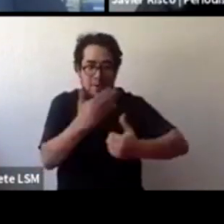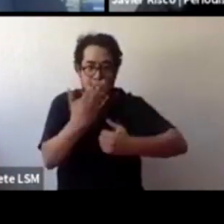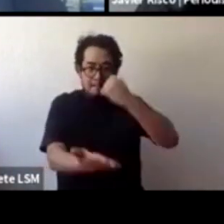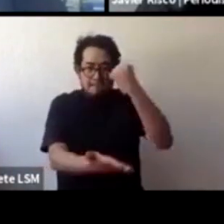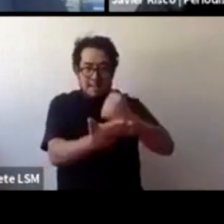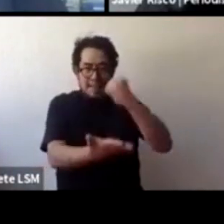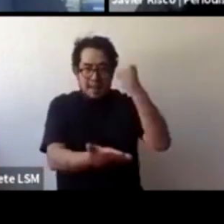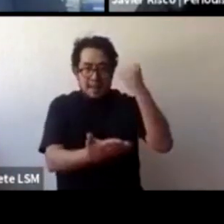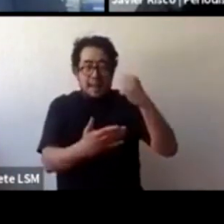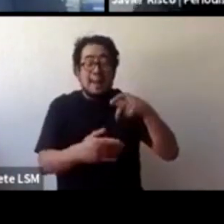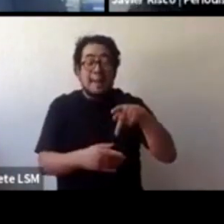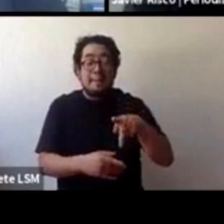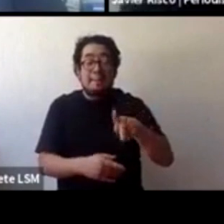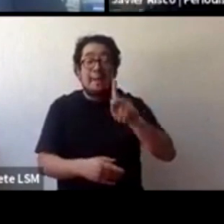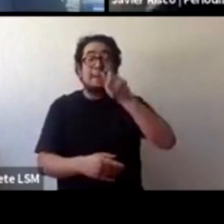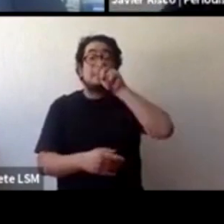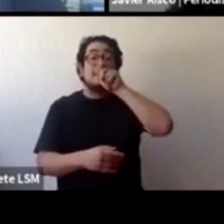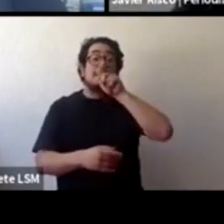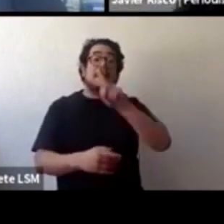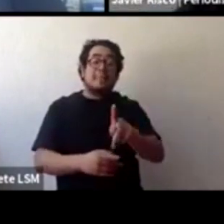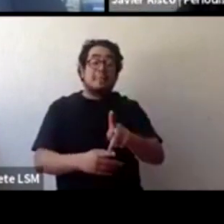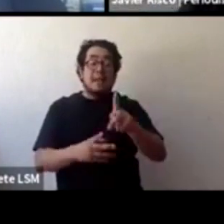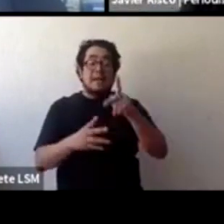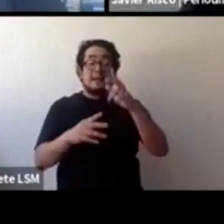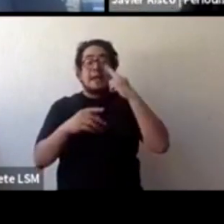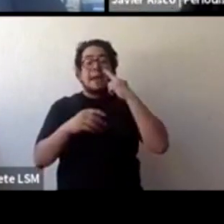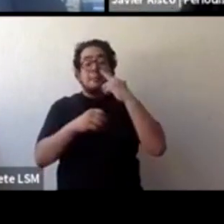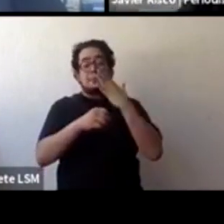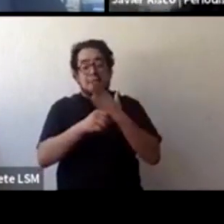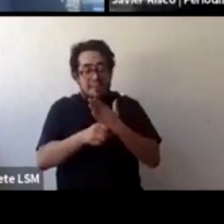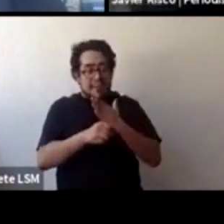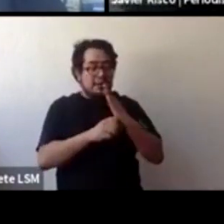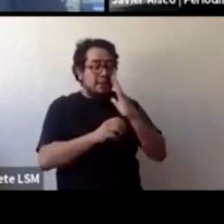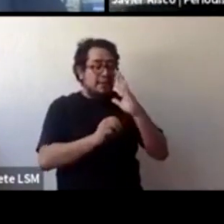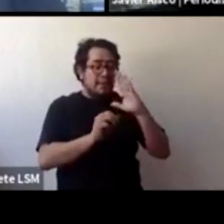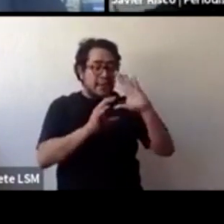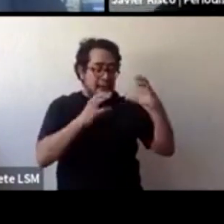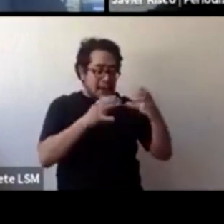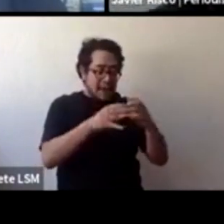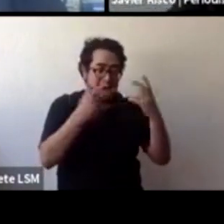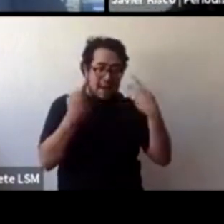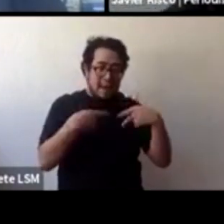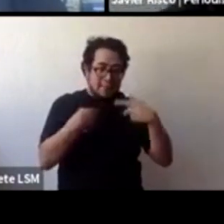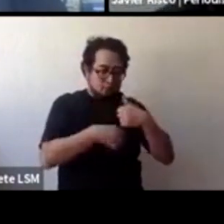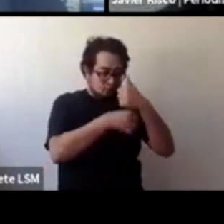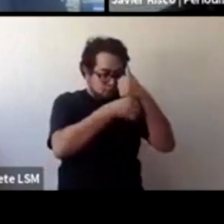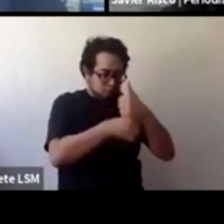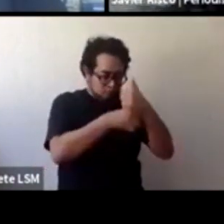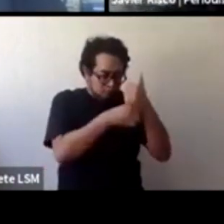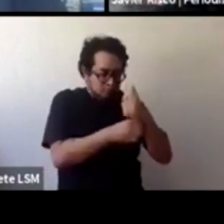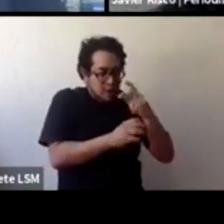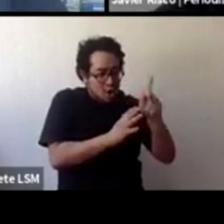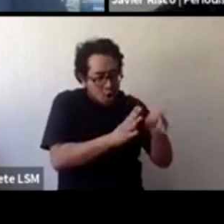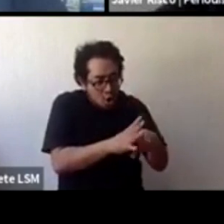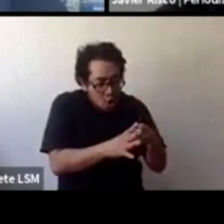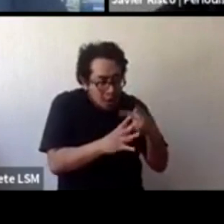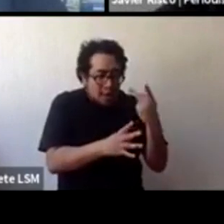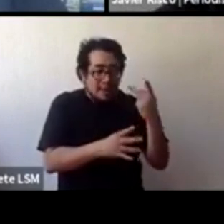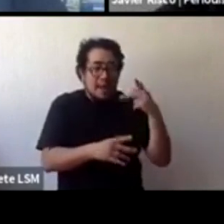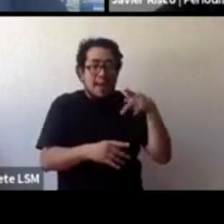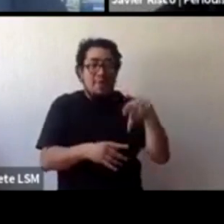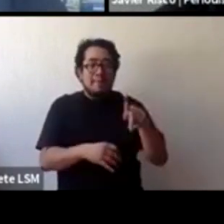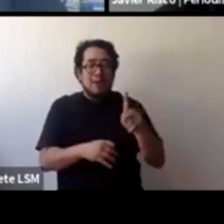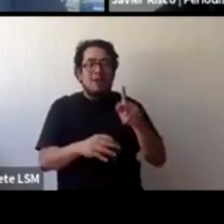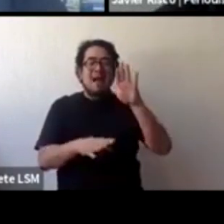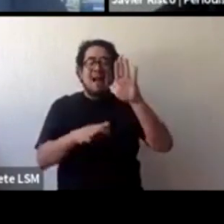pero también se encarga de la reparación a la víctima. Entonces, tener estos dos procesos juntos y que a veces uno dependa del